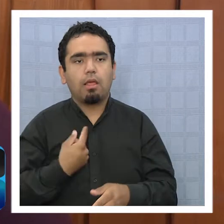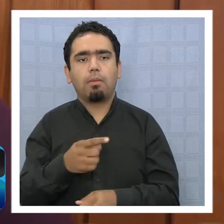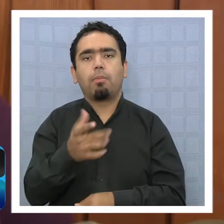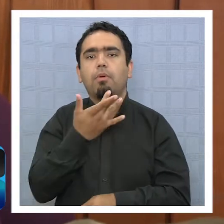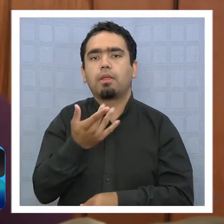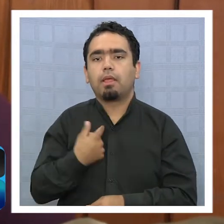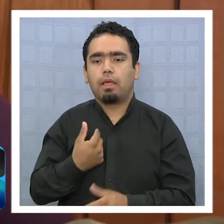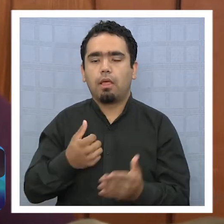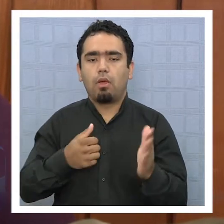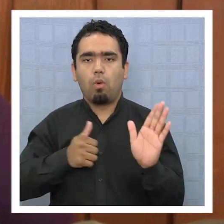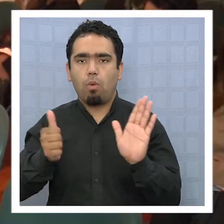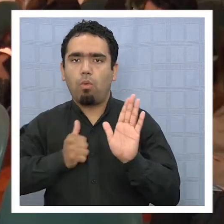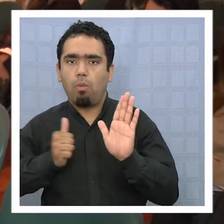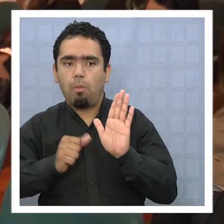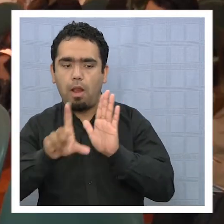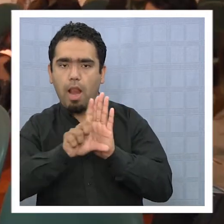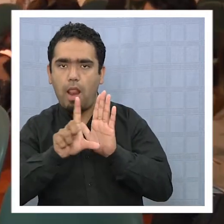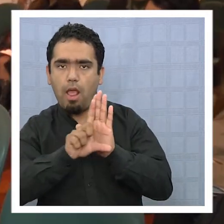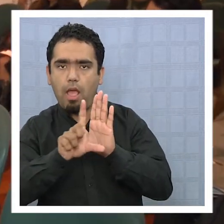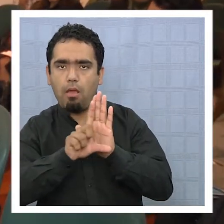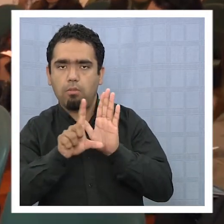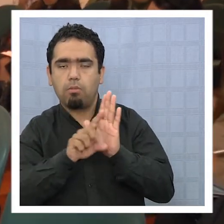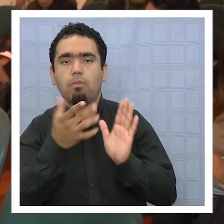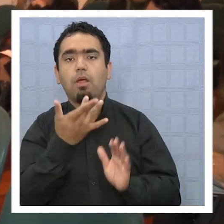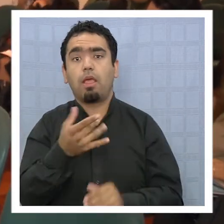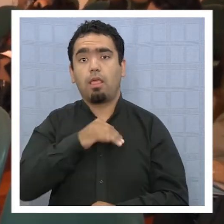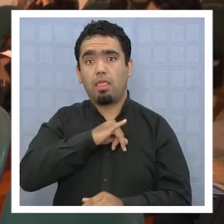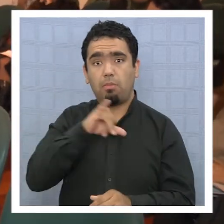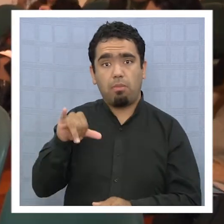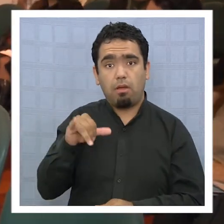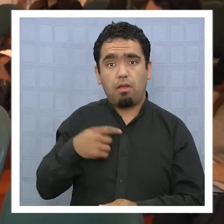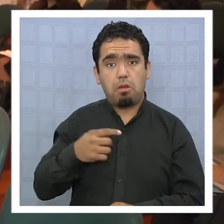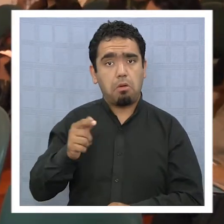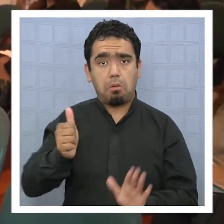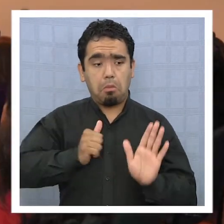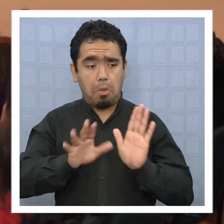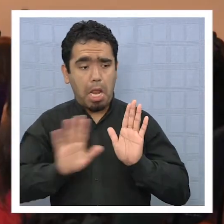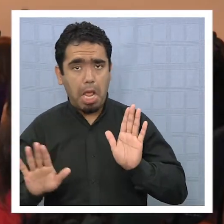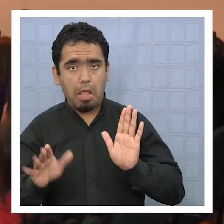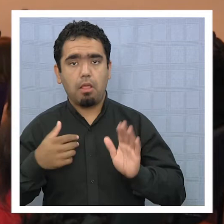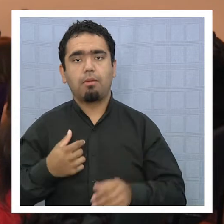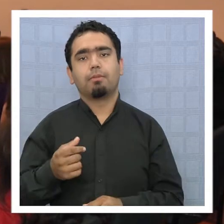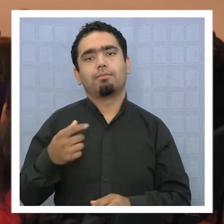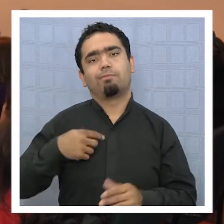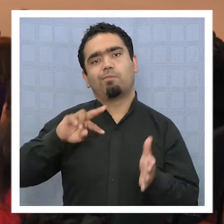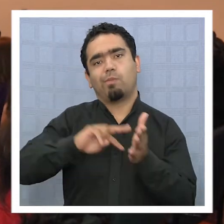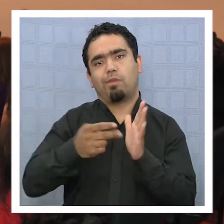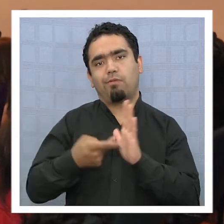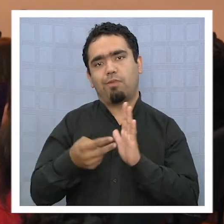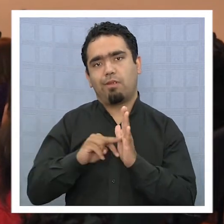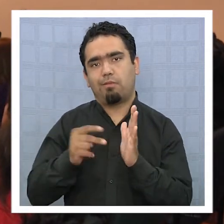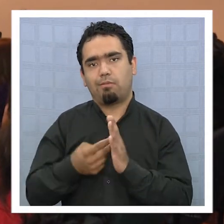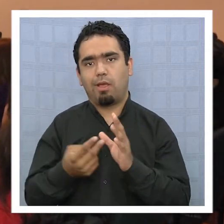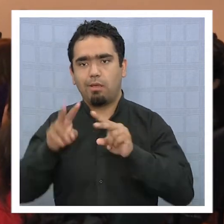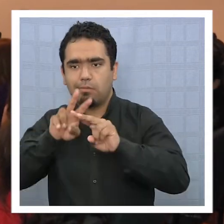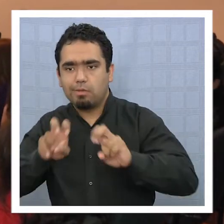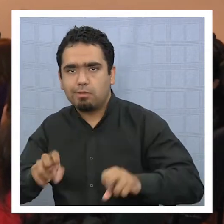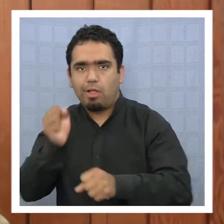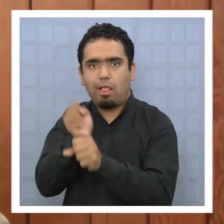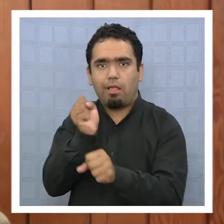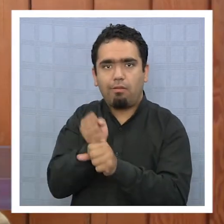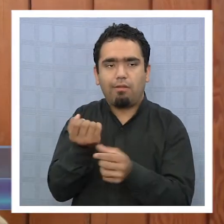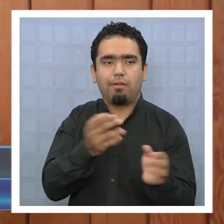porque si no uno después tiene problemas con la inspección del trabajo. Estaba en el mundo laboral, tenía que trabajar